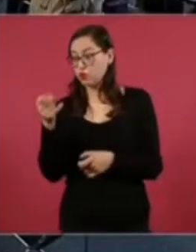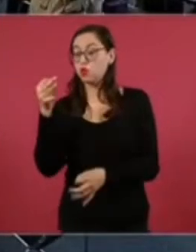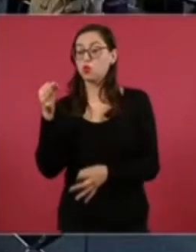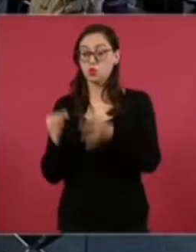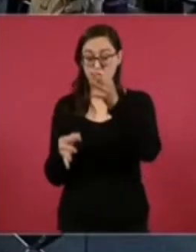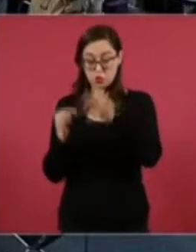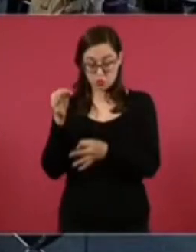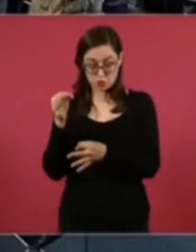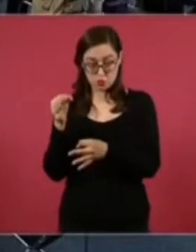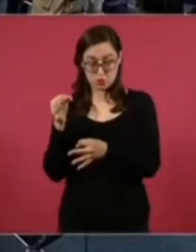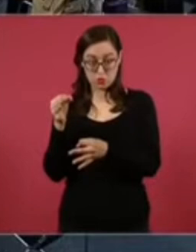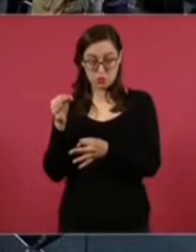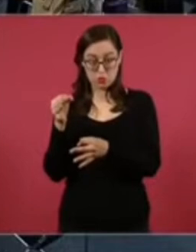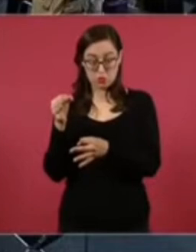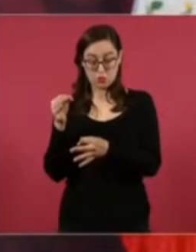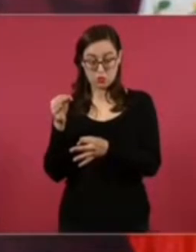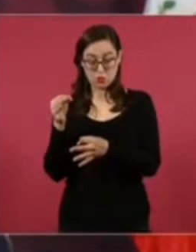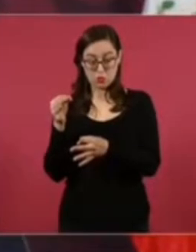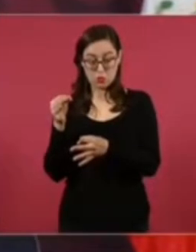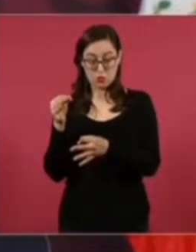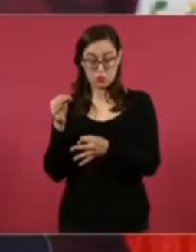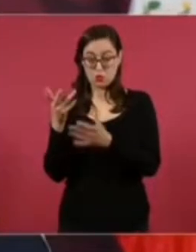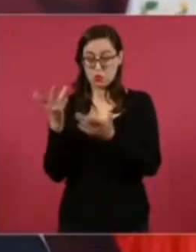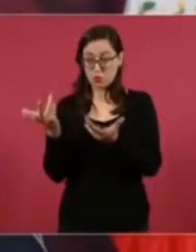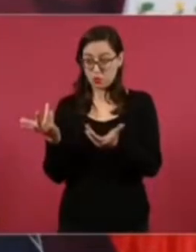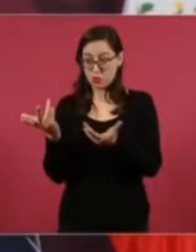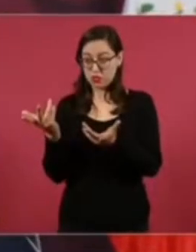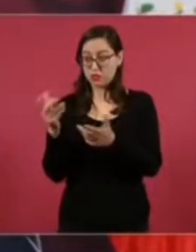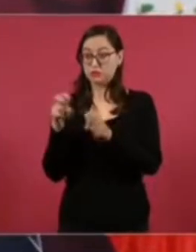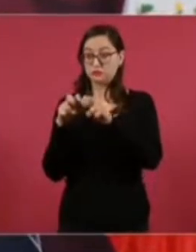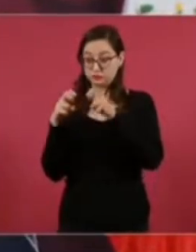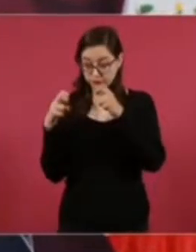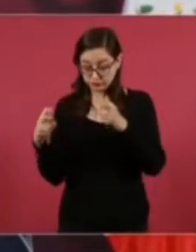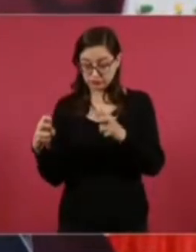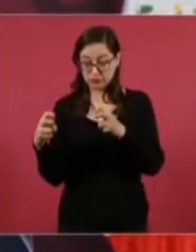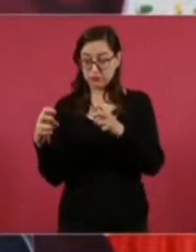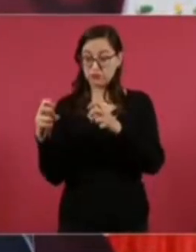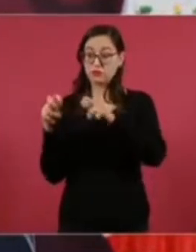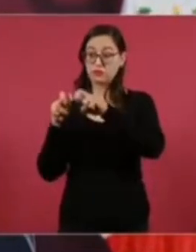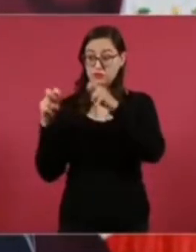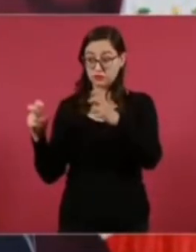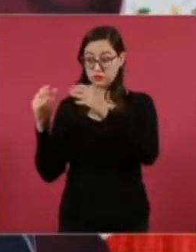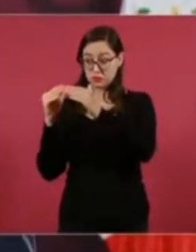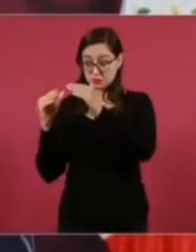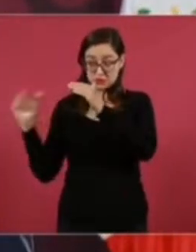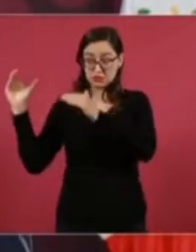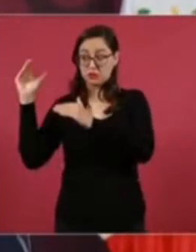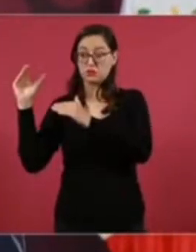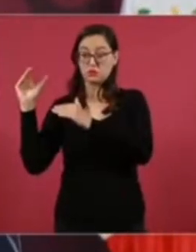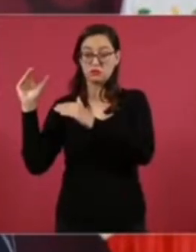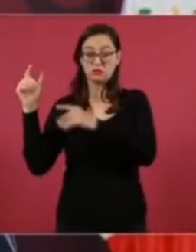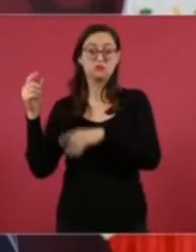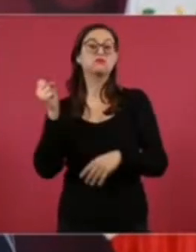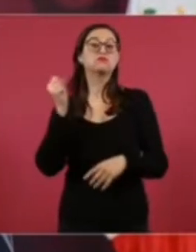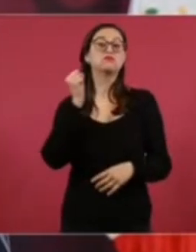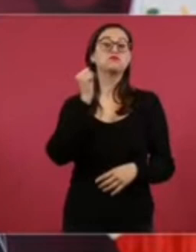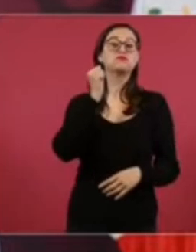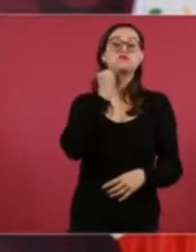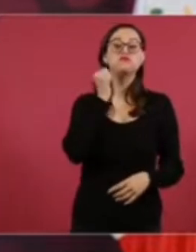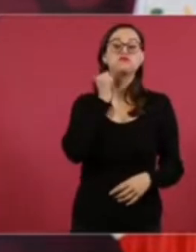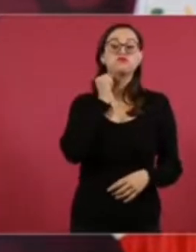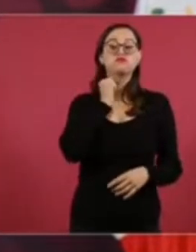en vez de que sean los senadores los que propongan